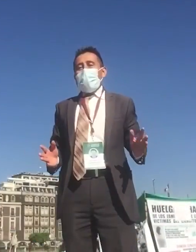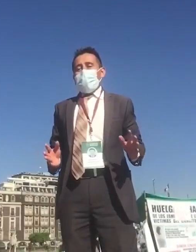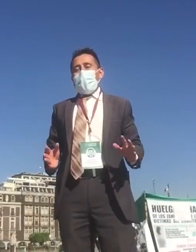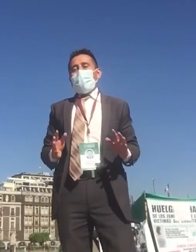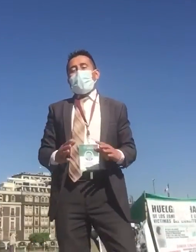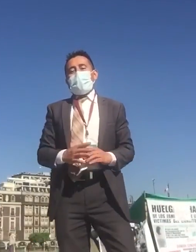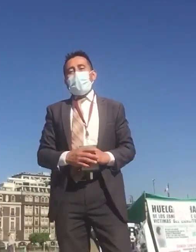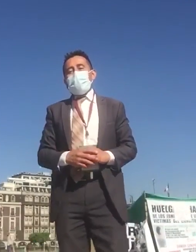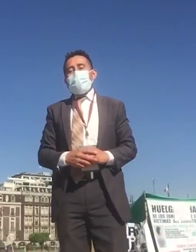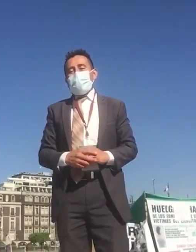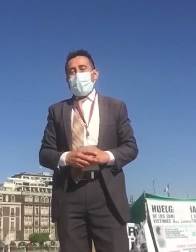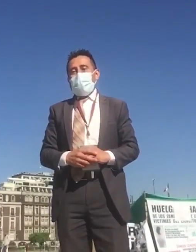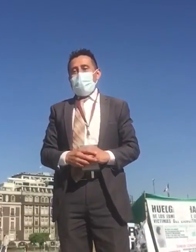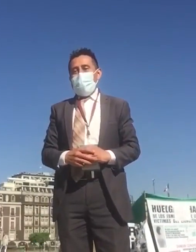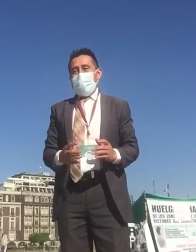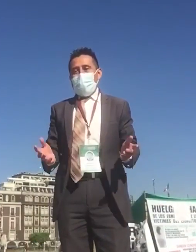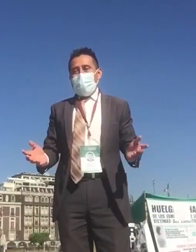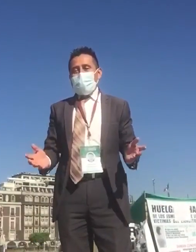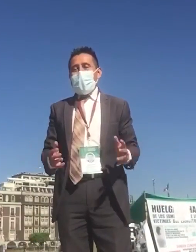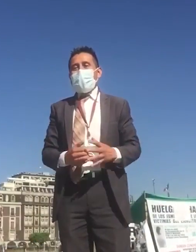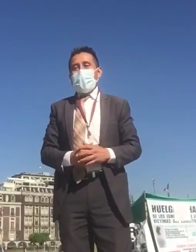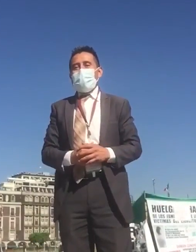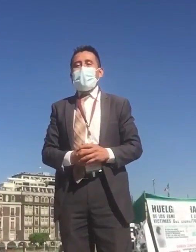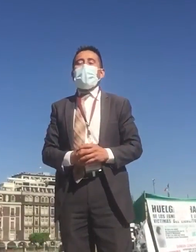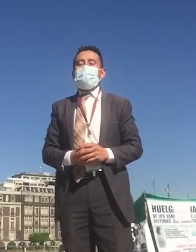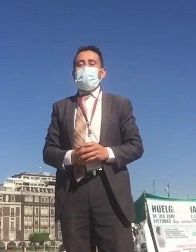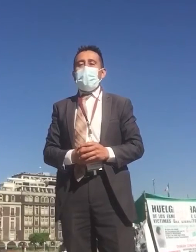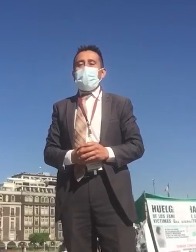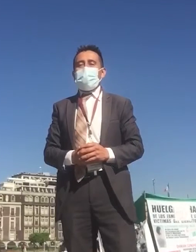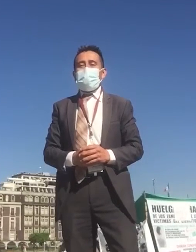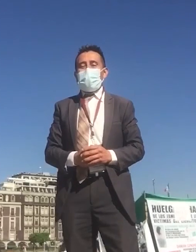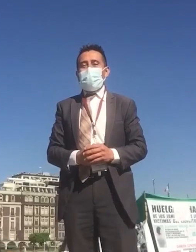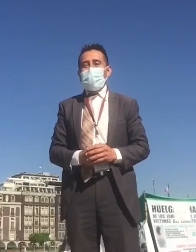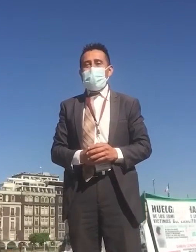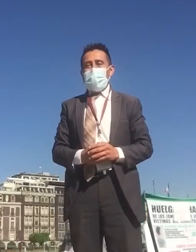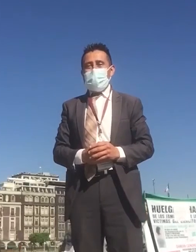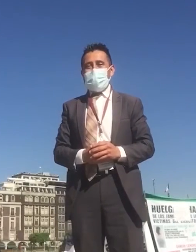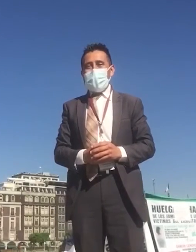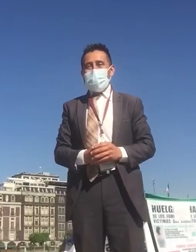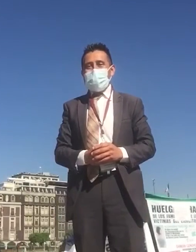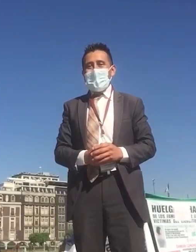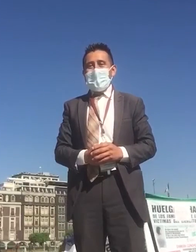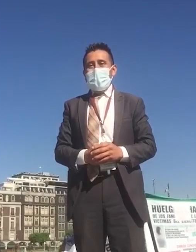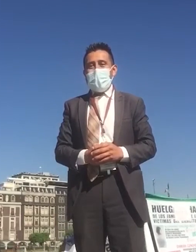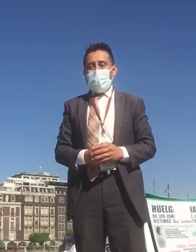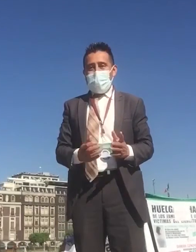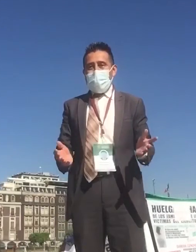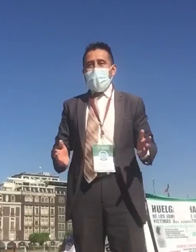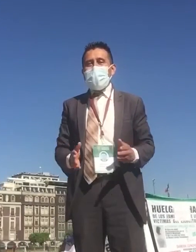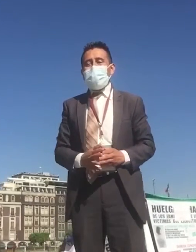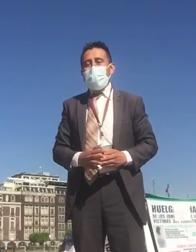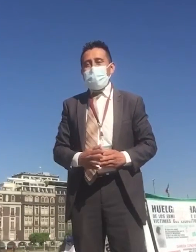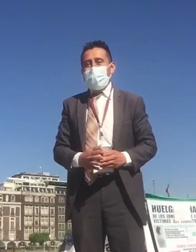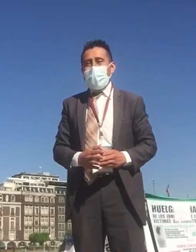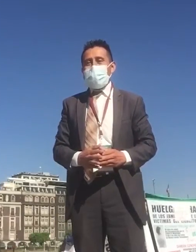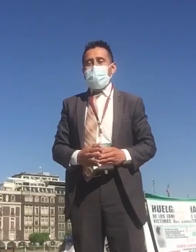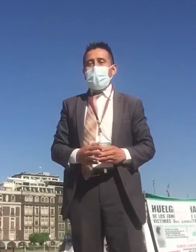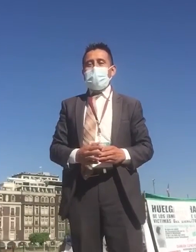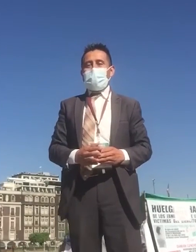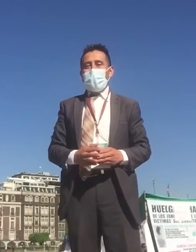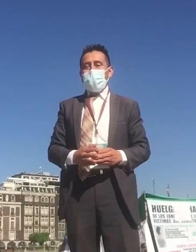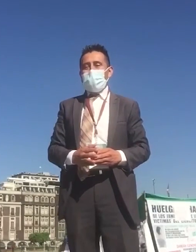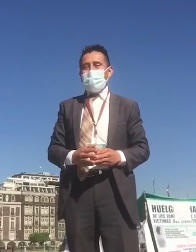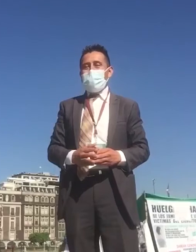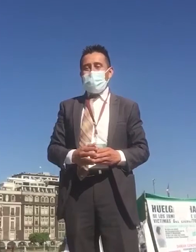relación a los cuatro detenidos por amenazar y también lastimar a 64 policías, mujeres que constituyeron